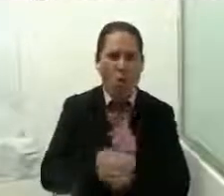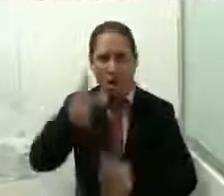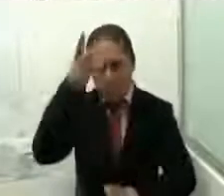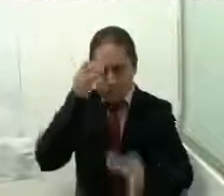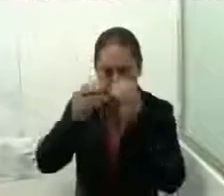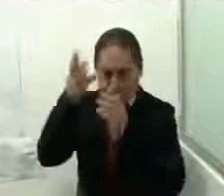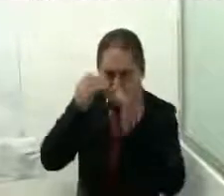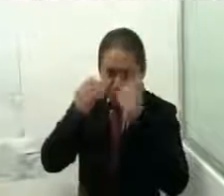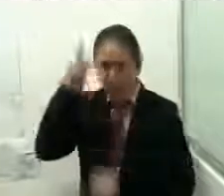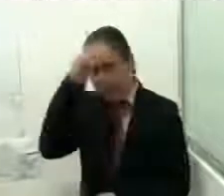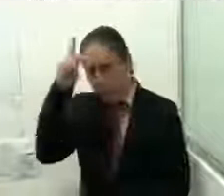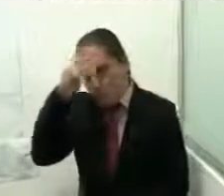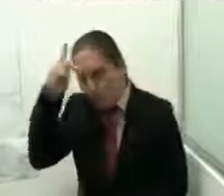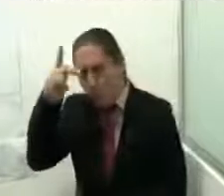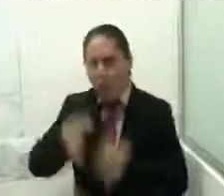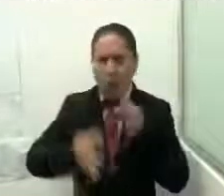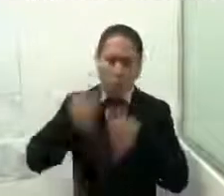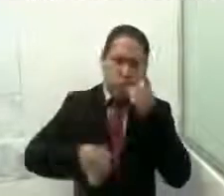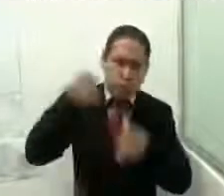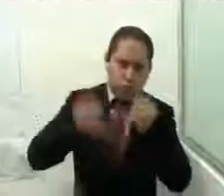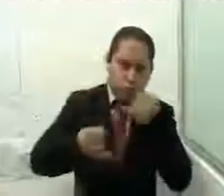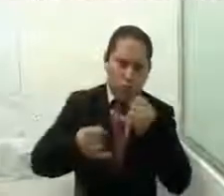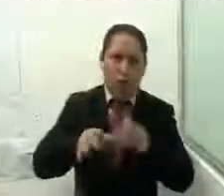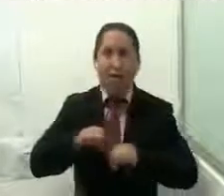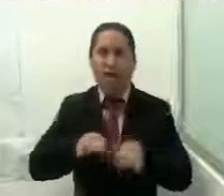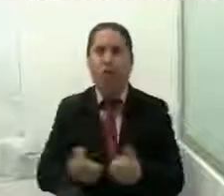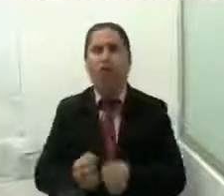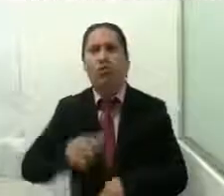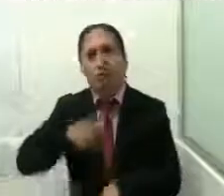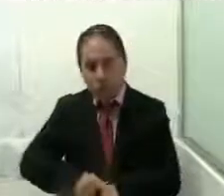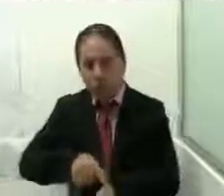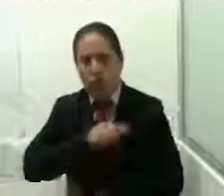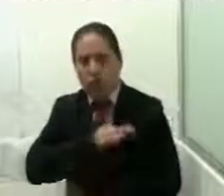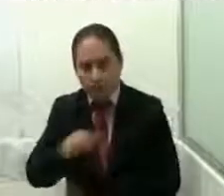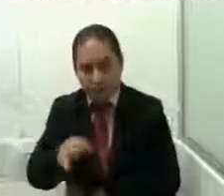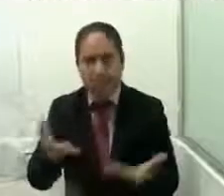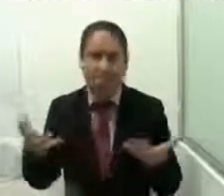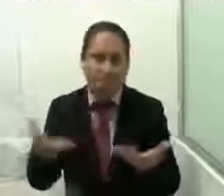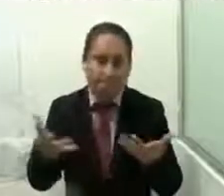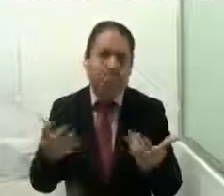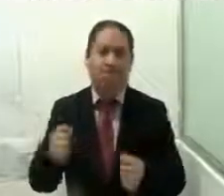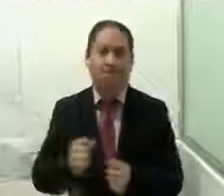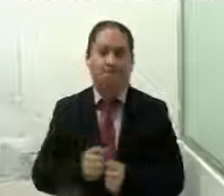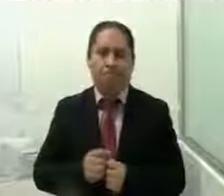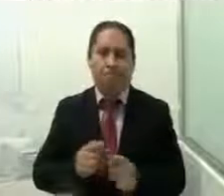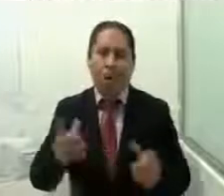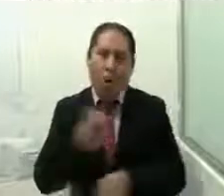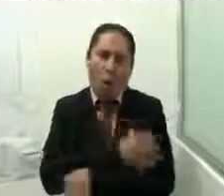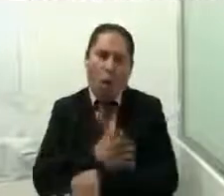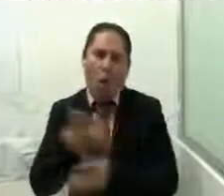psicológicos, jurídicos y de trabajo social, se posibilitó la canalización o acompañamiento